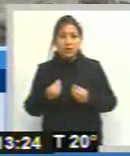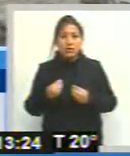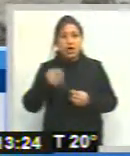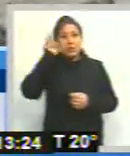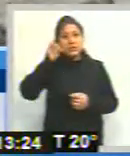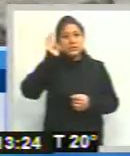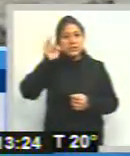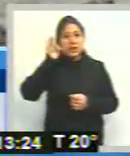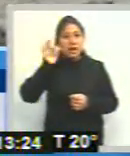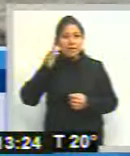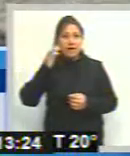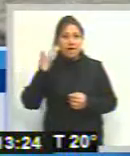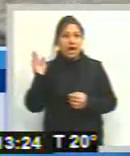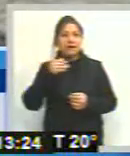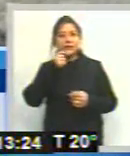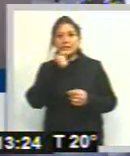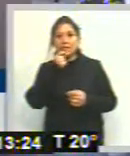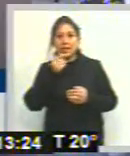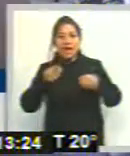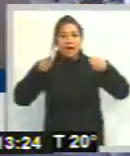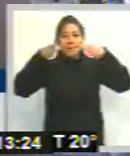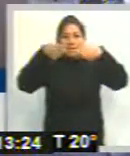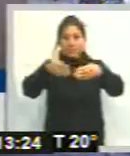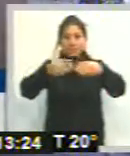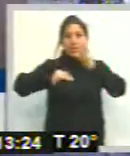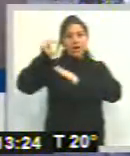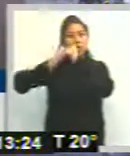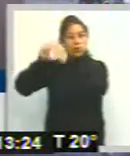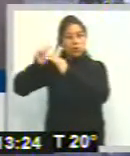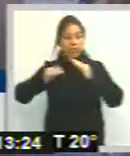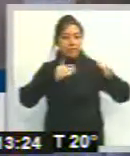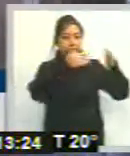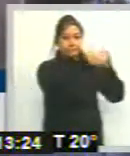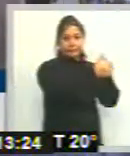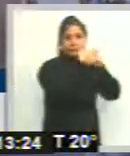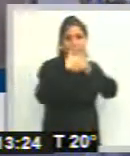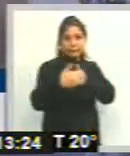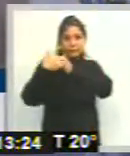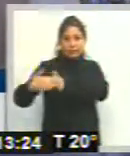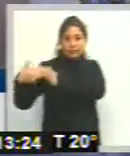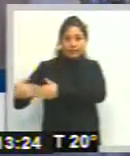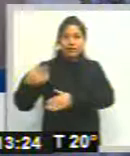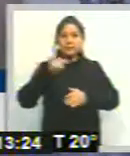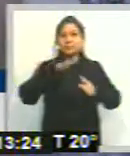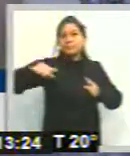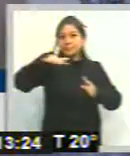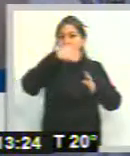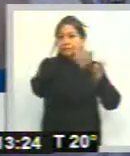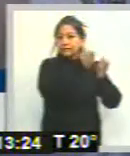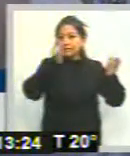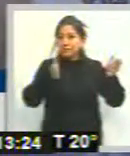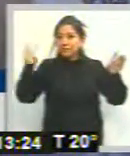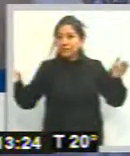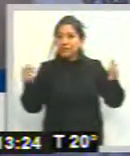saben hablan de realizar diques de contención río arriba, tanto en el río San Lorenzo, en el Arias y en el Arenales, que son los que